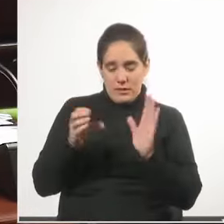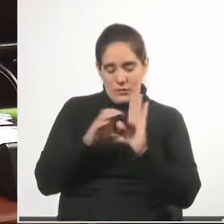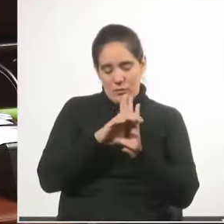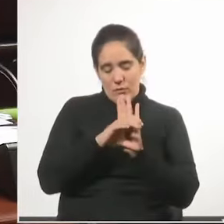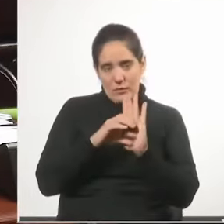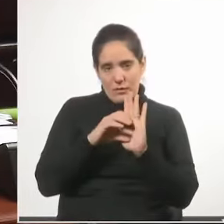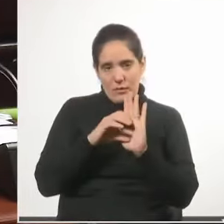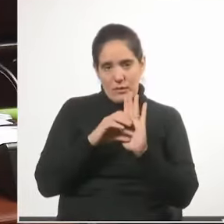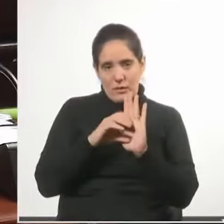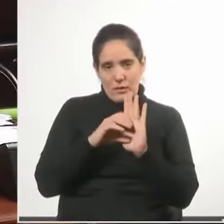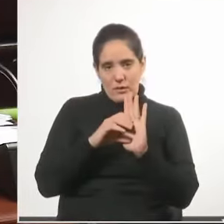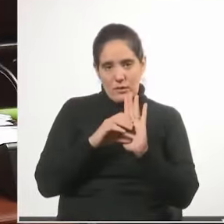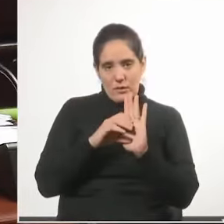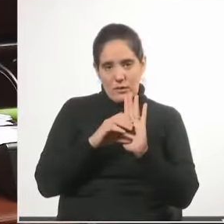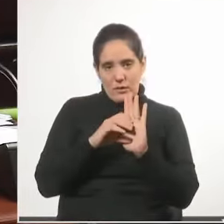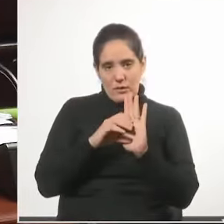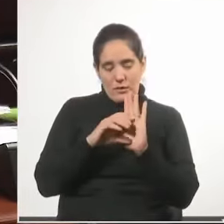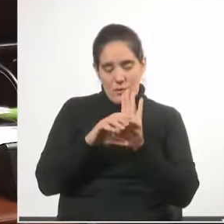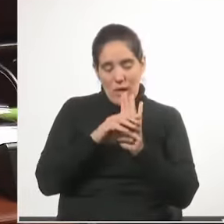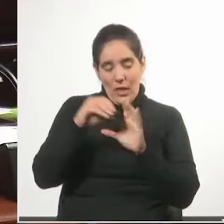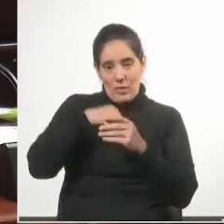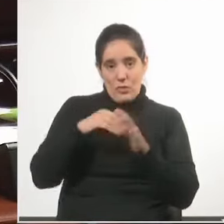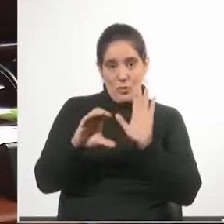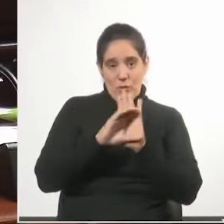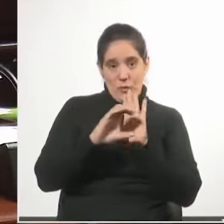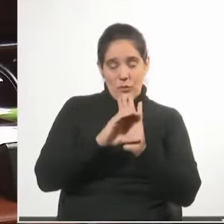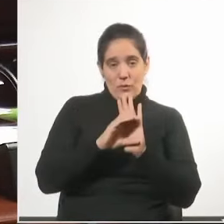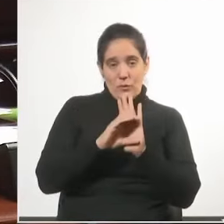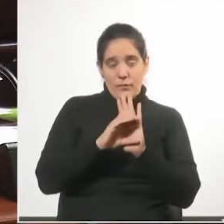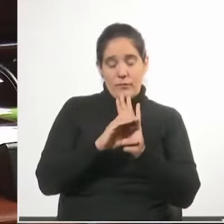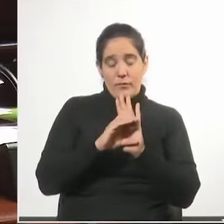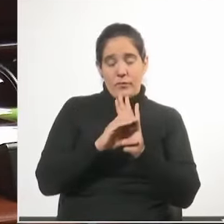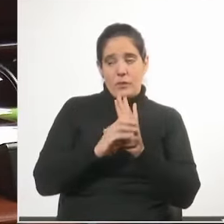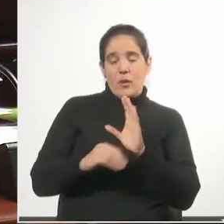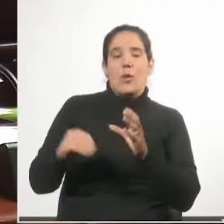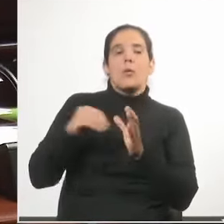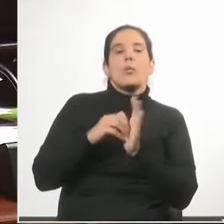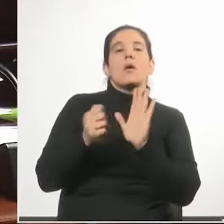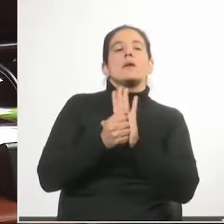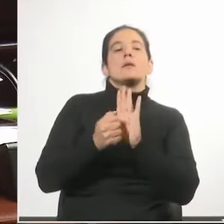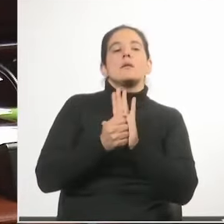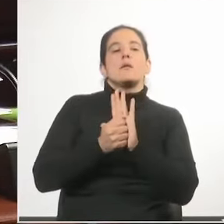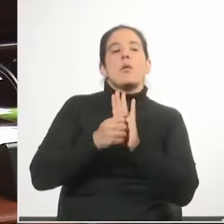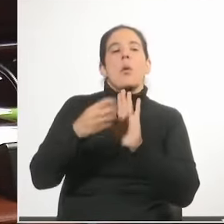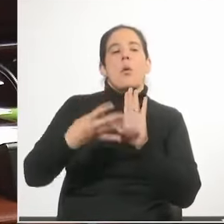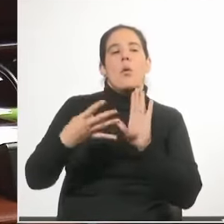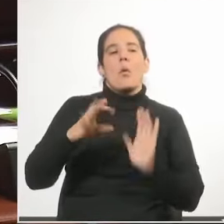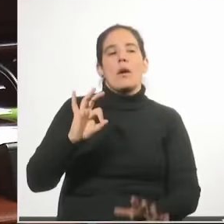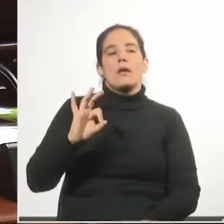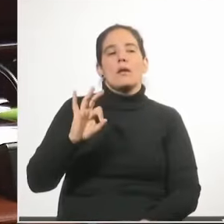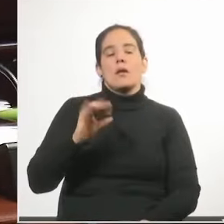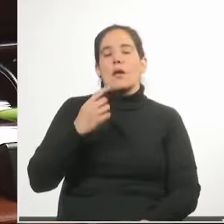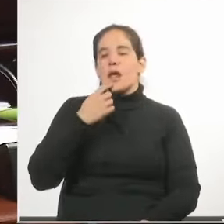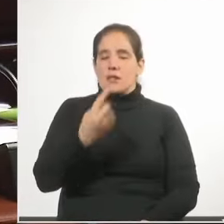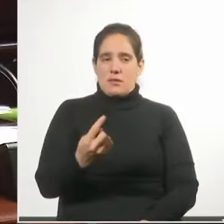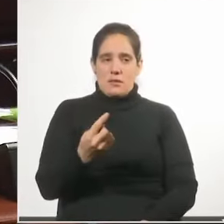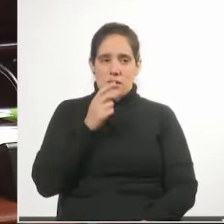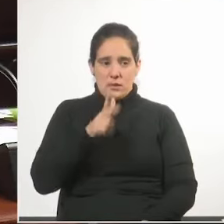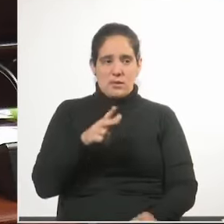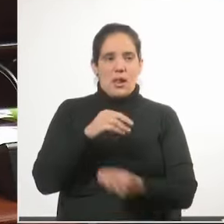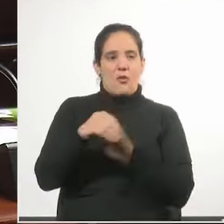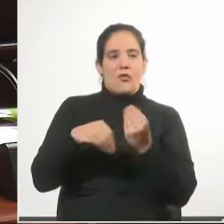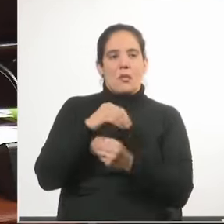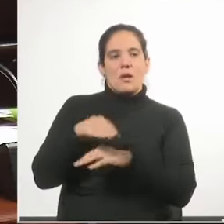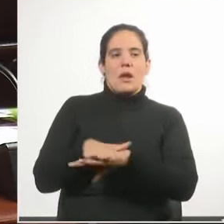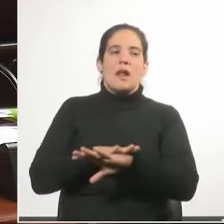dogmática de la Constitución se incluye un artículo 40 que dice, la familia es la